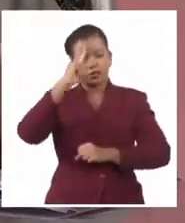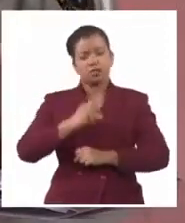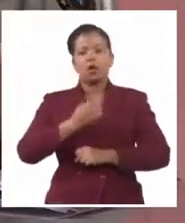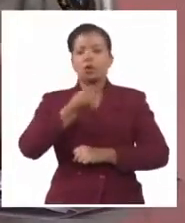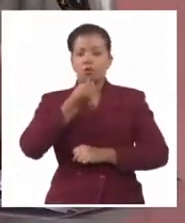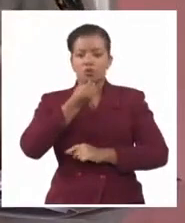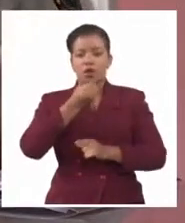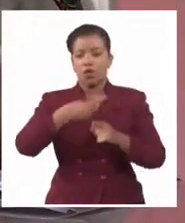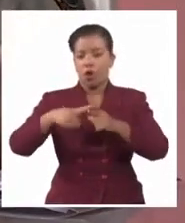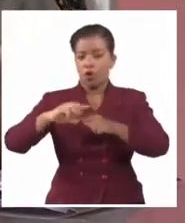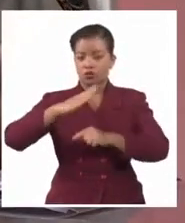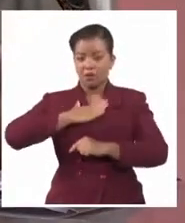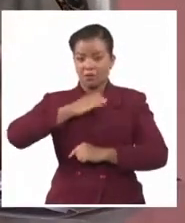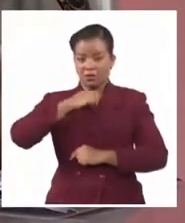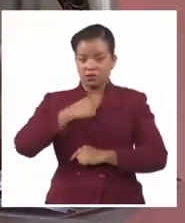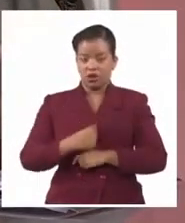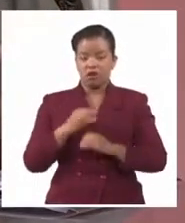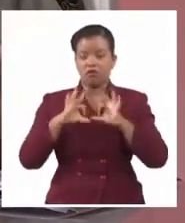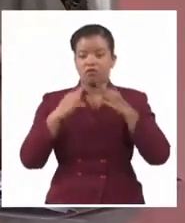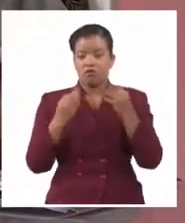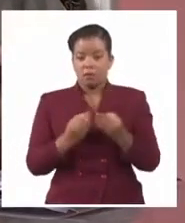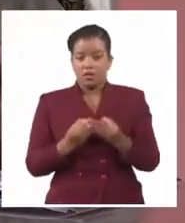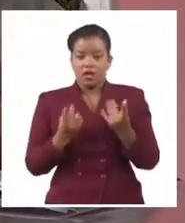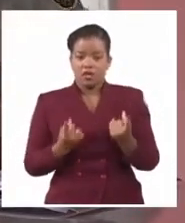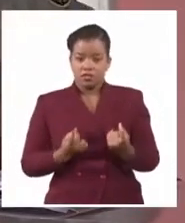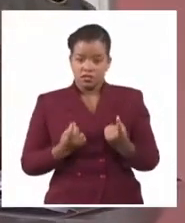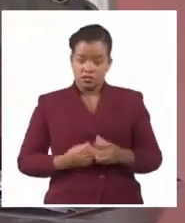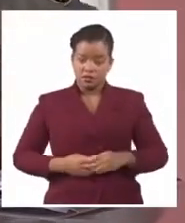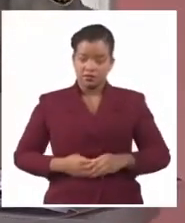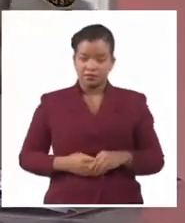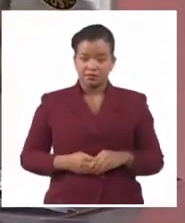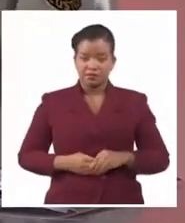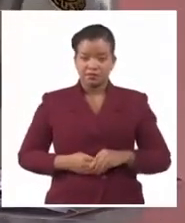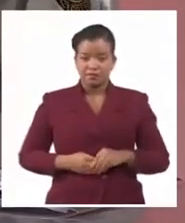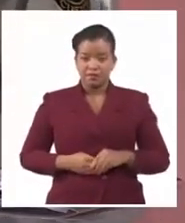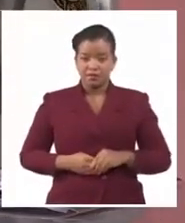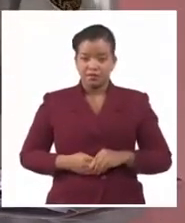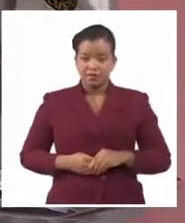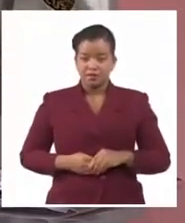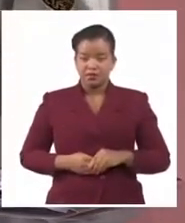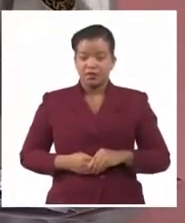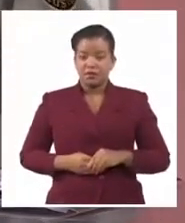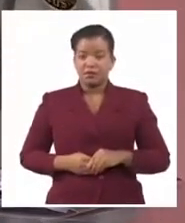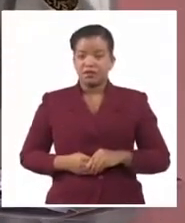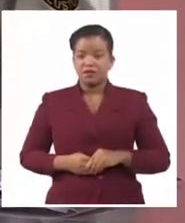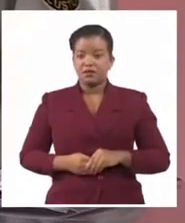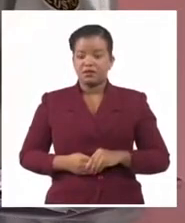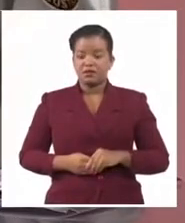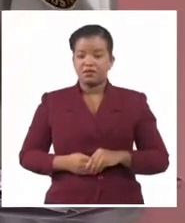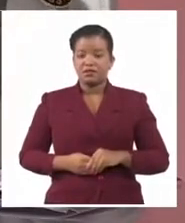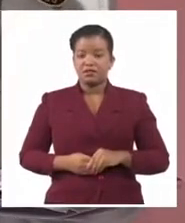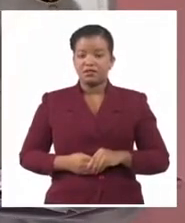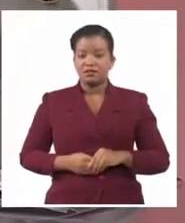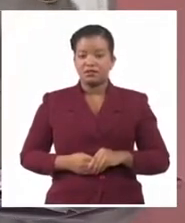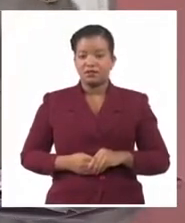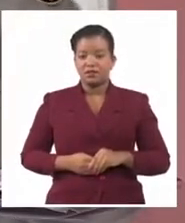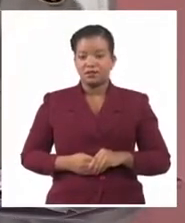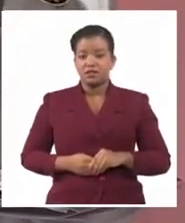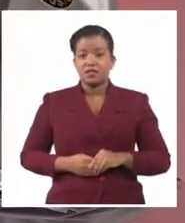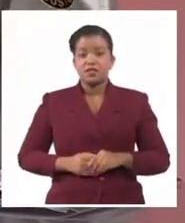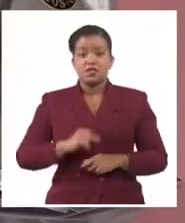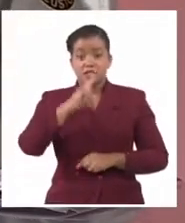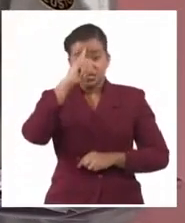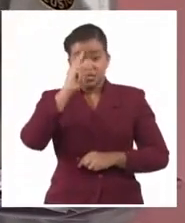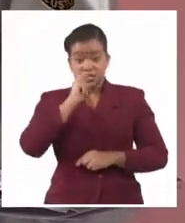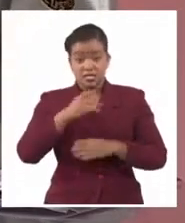necesidades fundamentales, no es con un fin comercial realmente. Eso realmente, como usted lo explicó, es lo que quiere decir esto